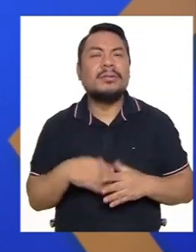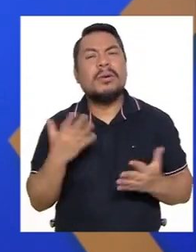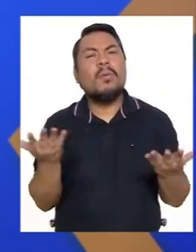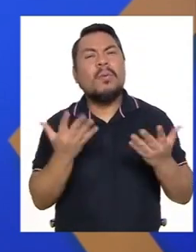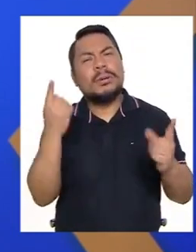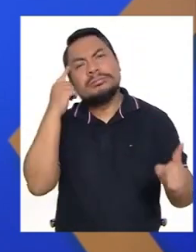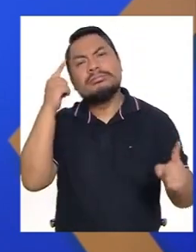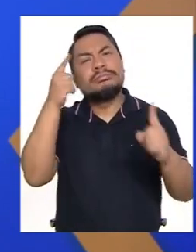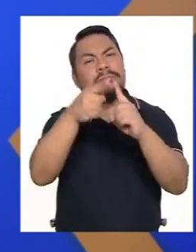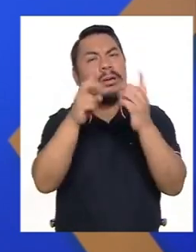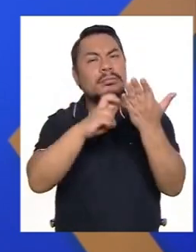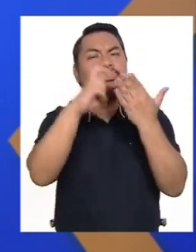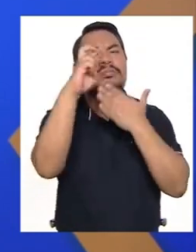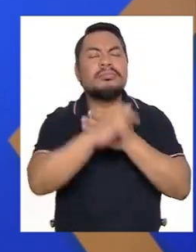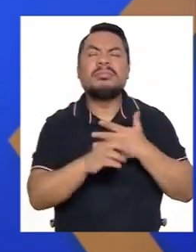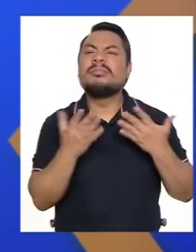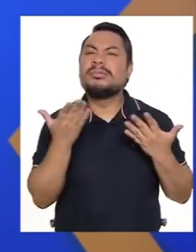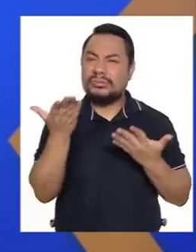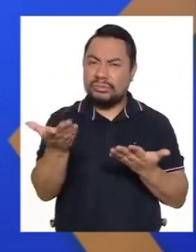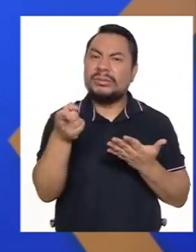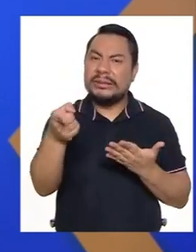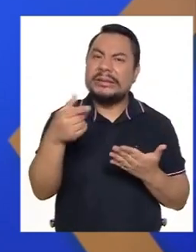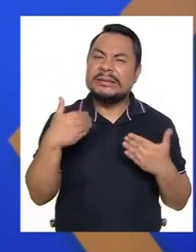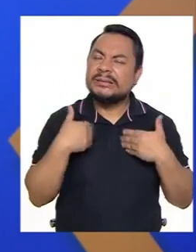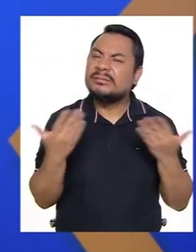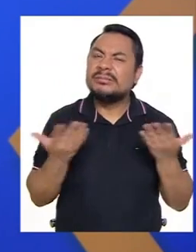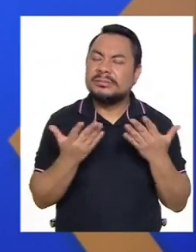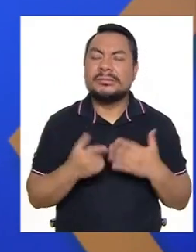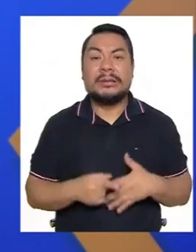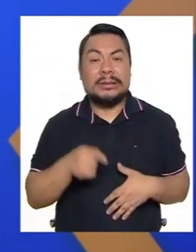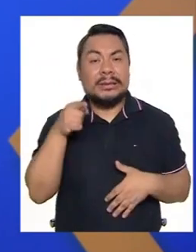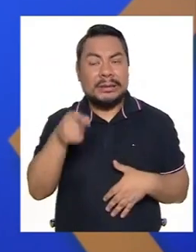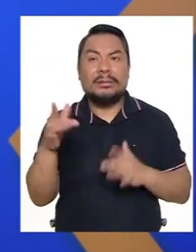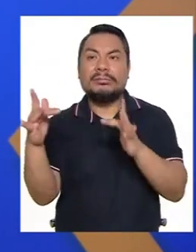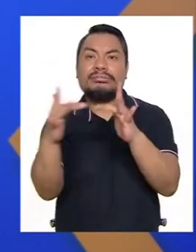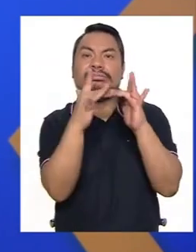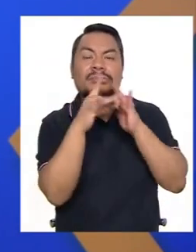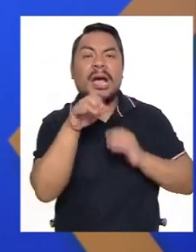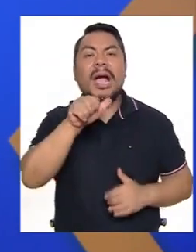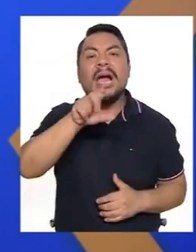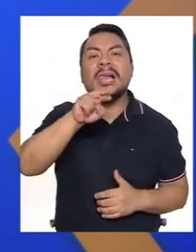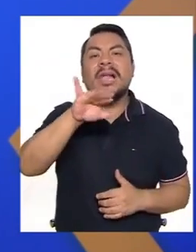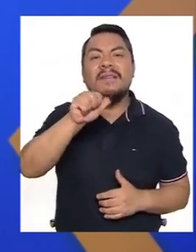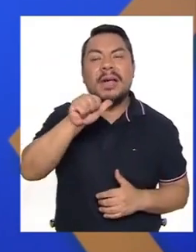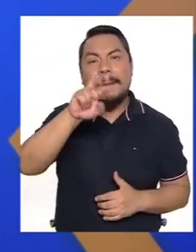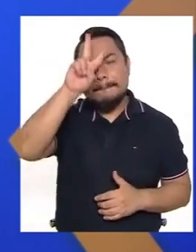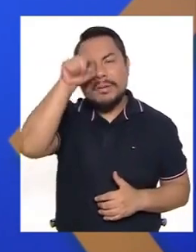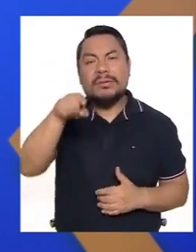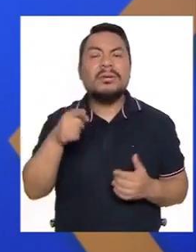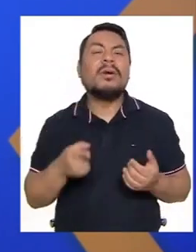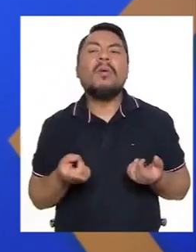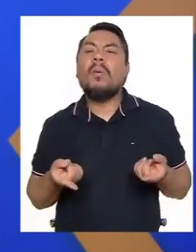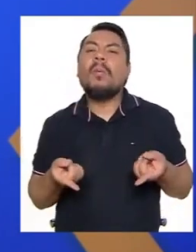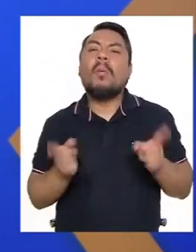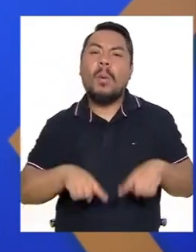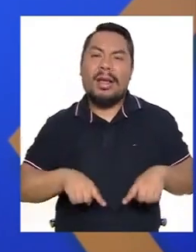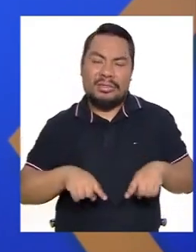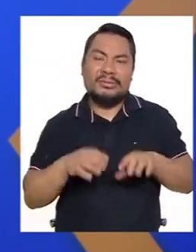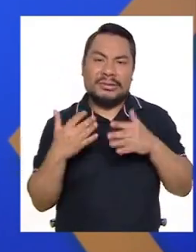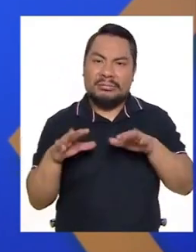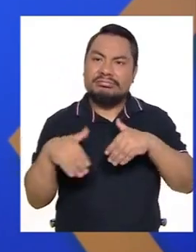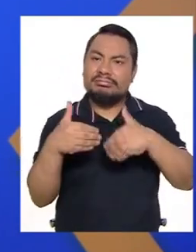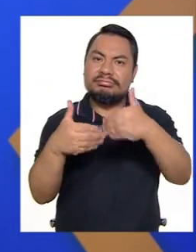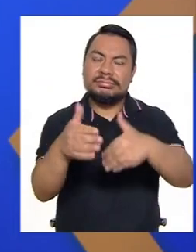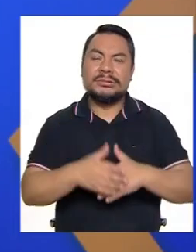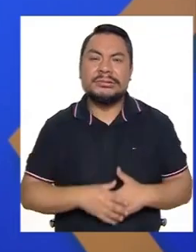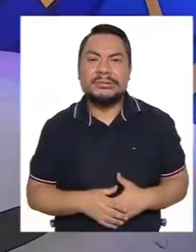el objetivo del proyecto que justamente ustedes tienen, que es esta red Alivia Perú? ¿Y desde cuándo está funcionando? Sí.